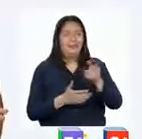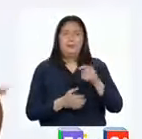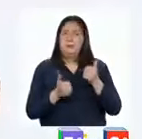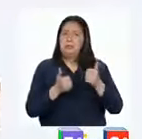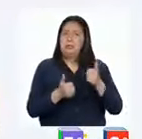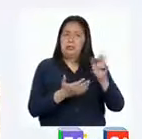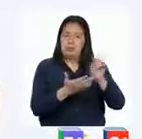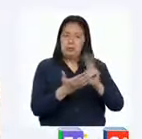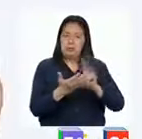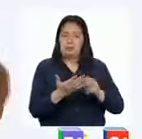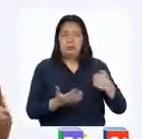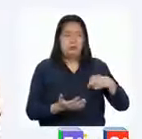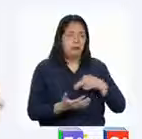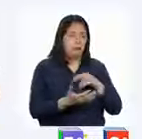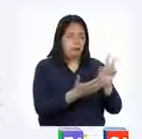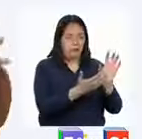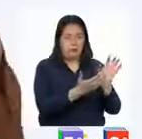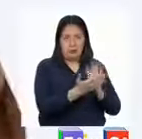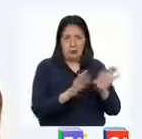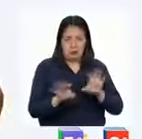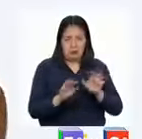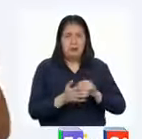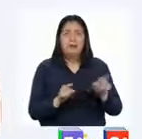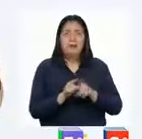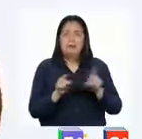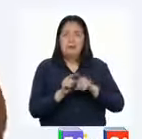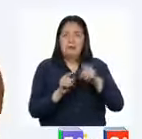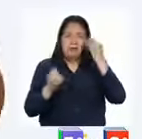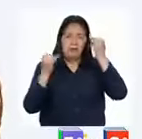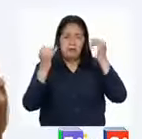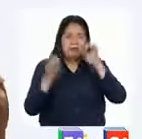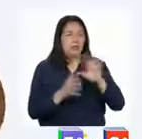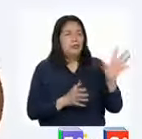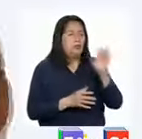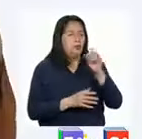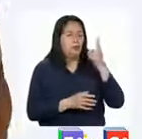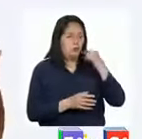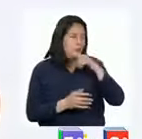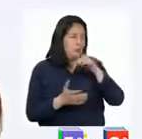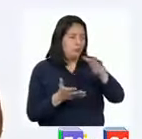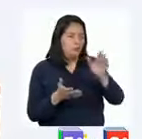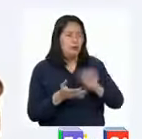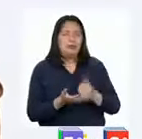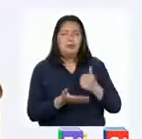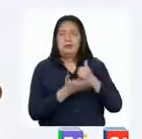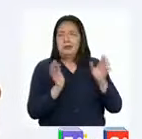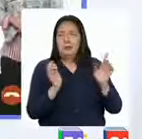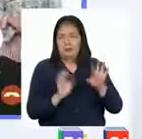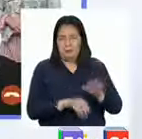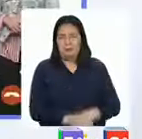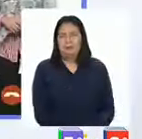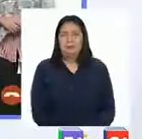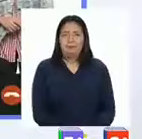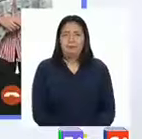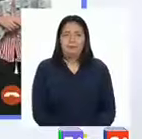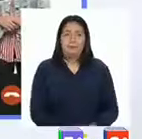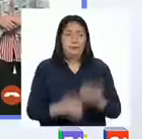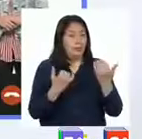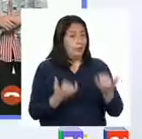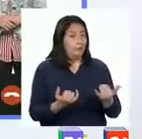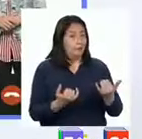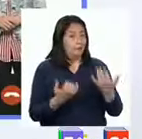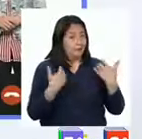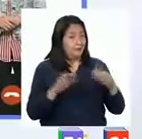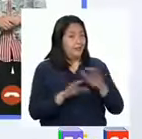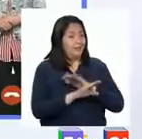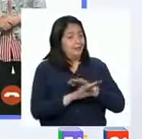excelente lectura que hicimos, así como por los aportes de todas y todos quienes nos han acompañado. Por ahora